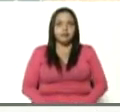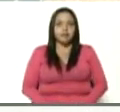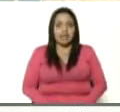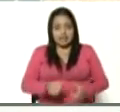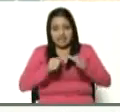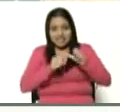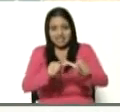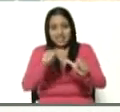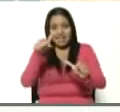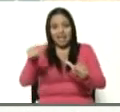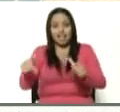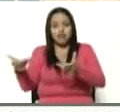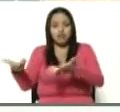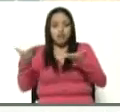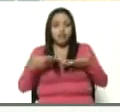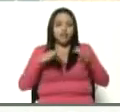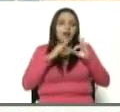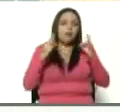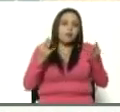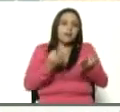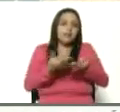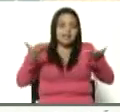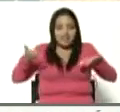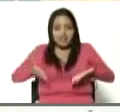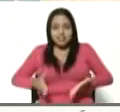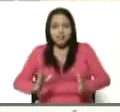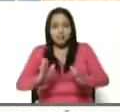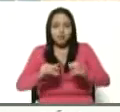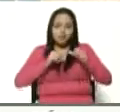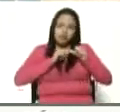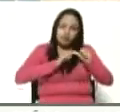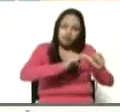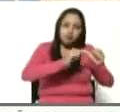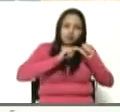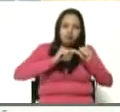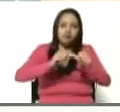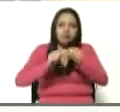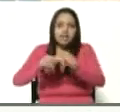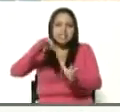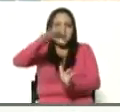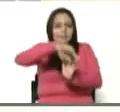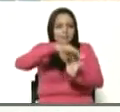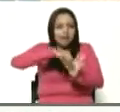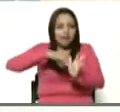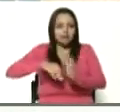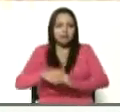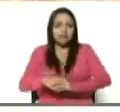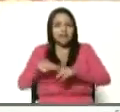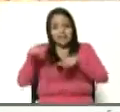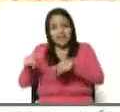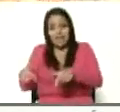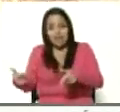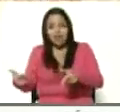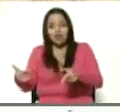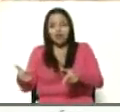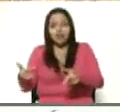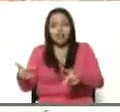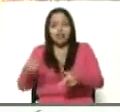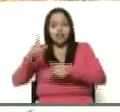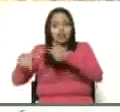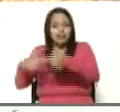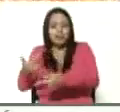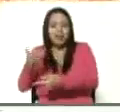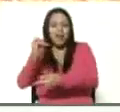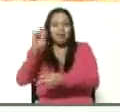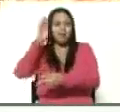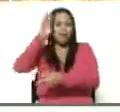esto que nos ha dejado nuestra familia desde que nacimos, continuar sembrando, que esto es lo que cosechamos nosotros acá, las piñas,